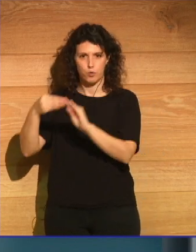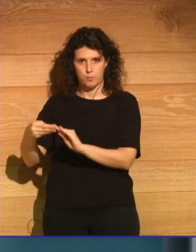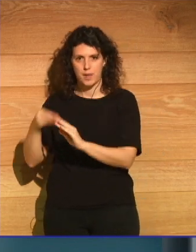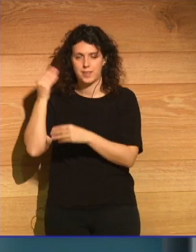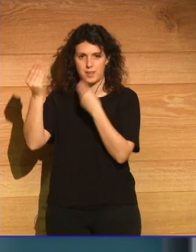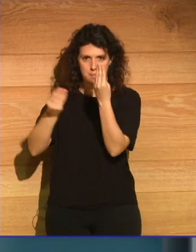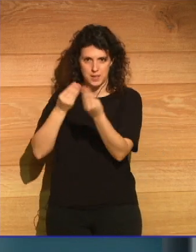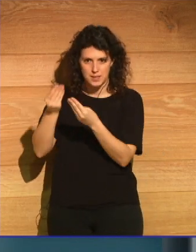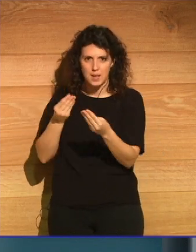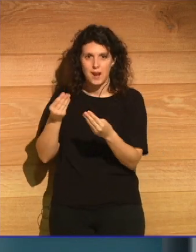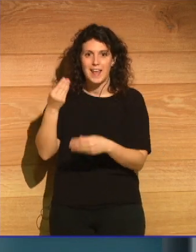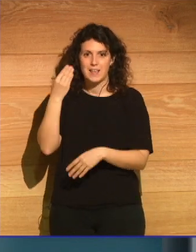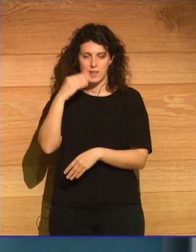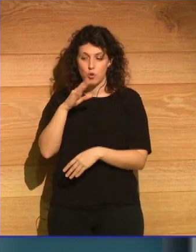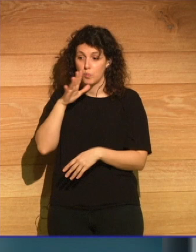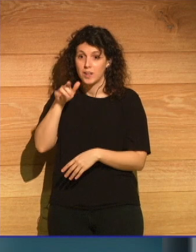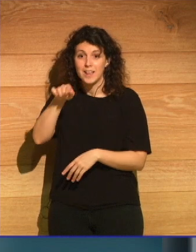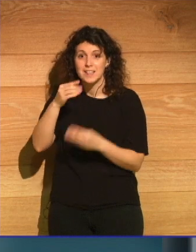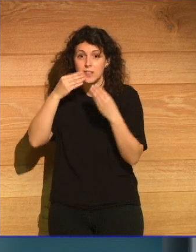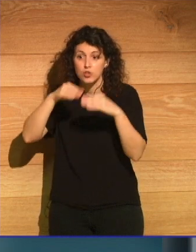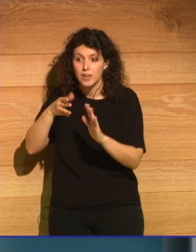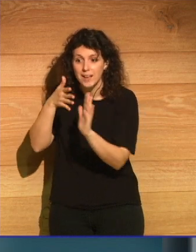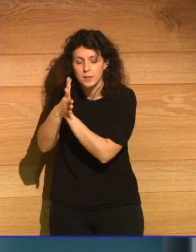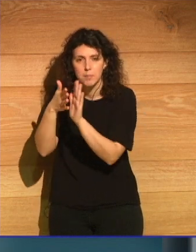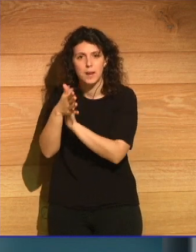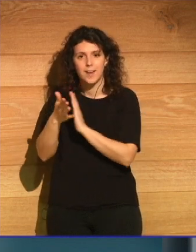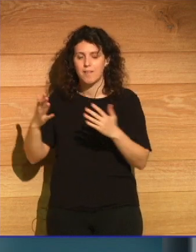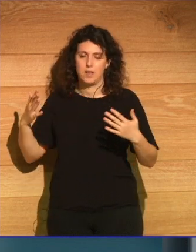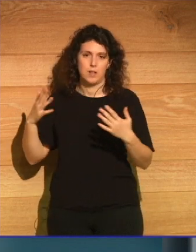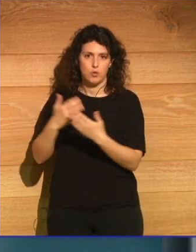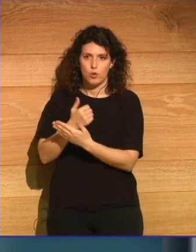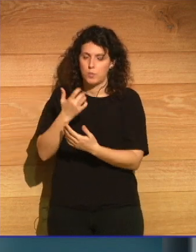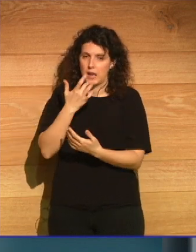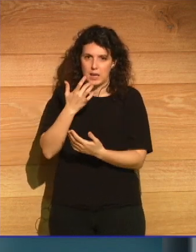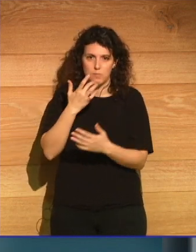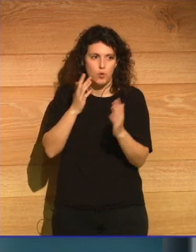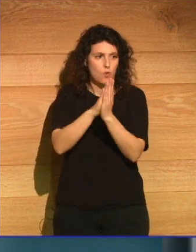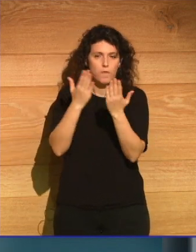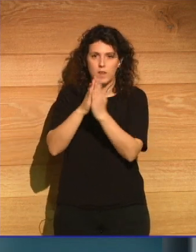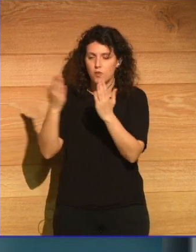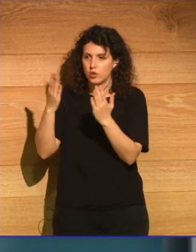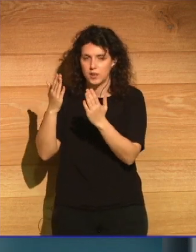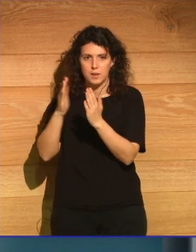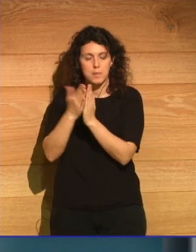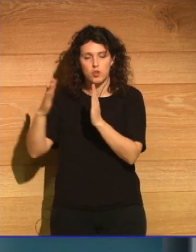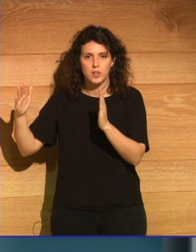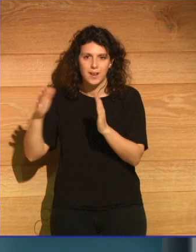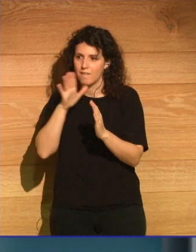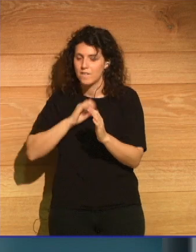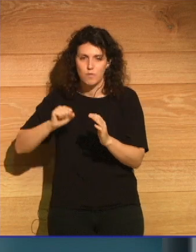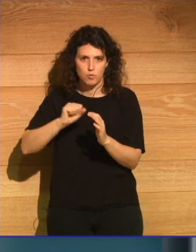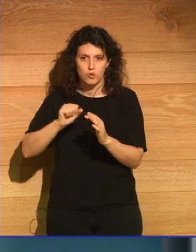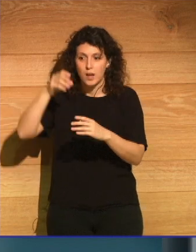pensar en el hielo porque en esa historia él describía una biblioteca fabulosa, imposible, que